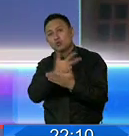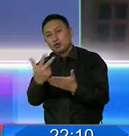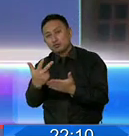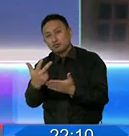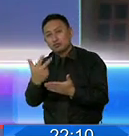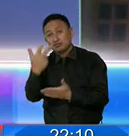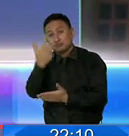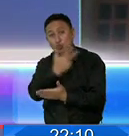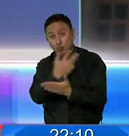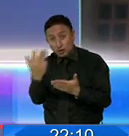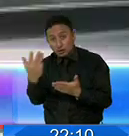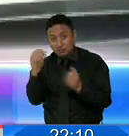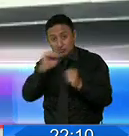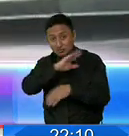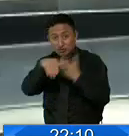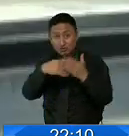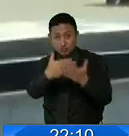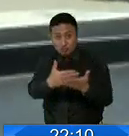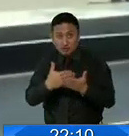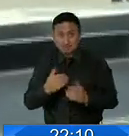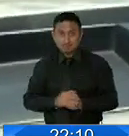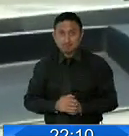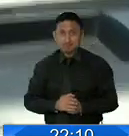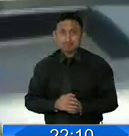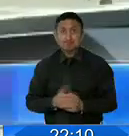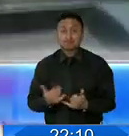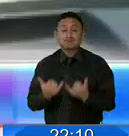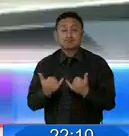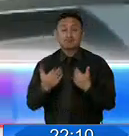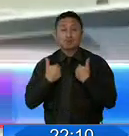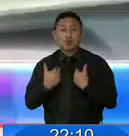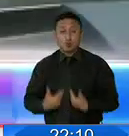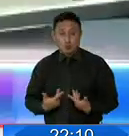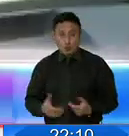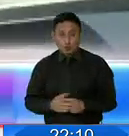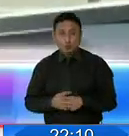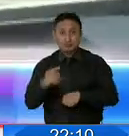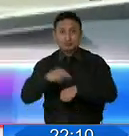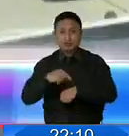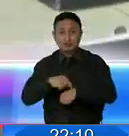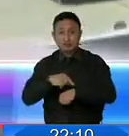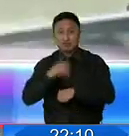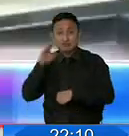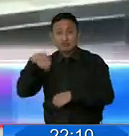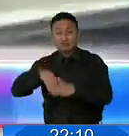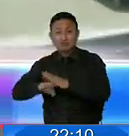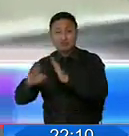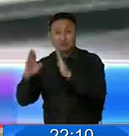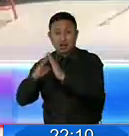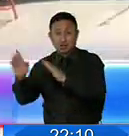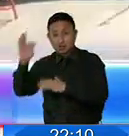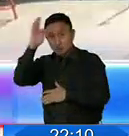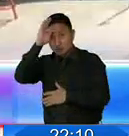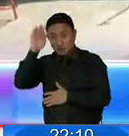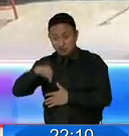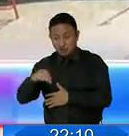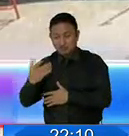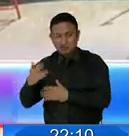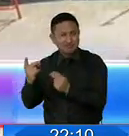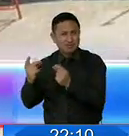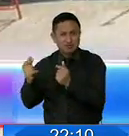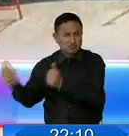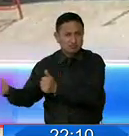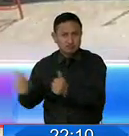recuperar toda esa información. Que los tiempos para el levantamiento de cadáveres en domicilios u hospitales han bajado